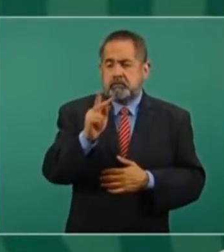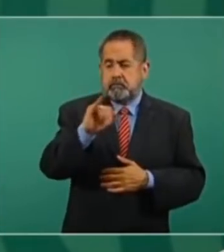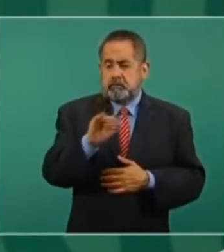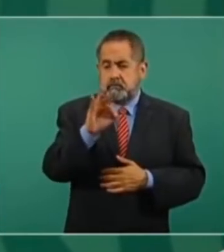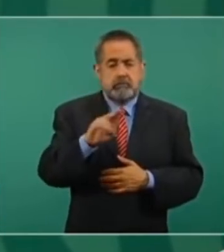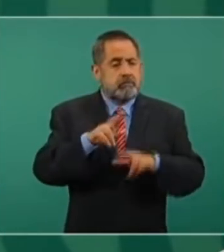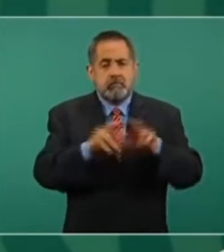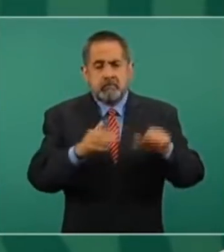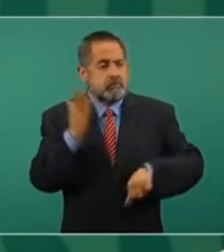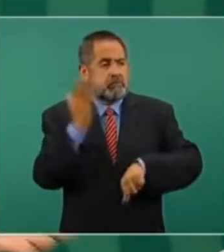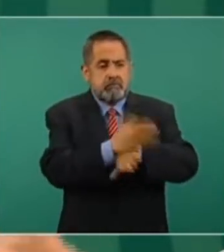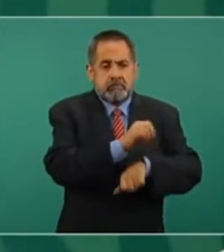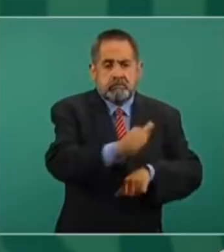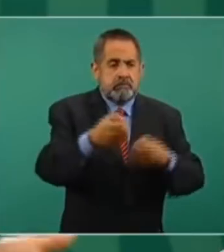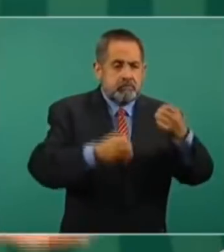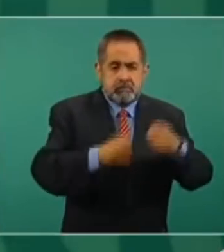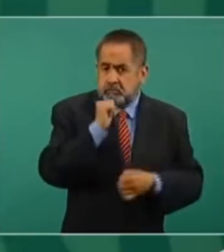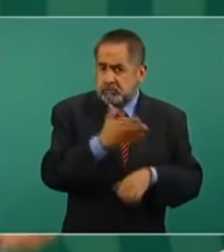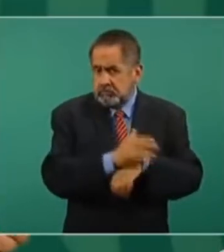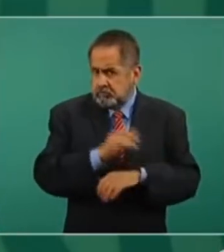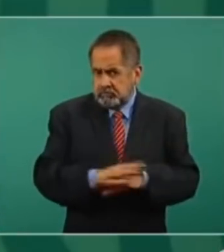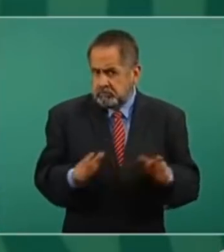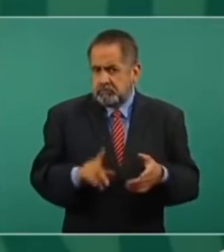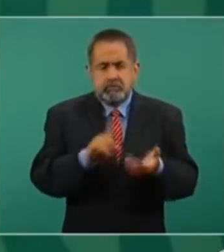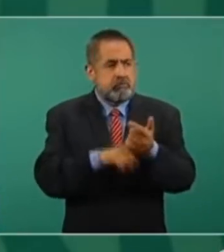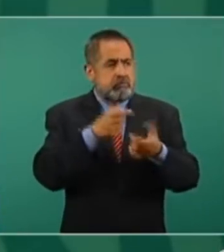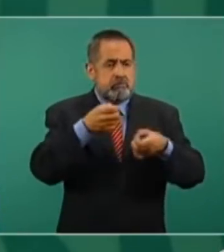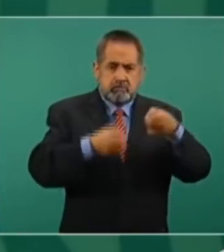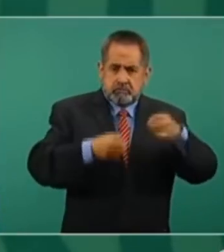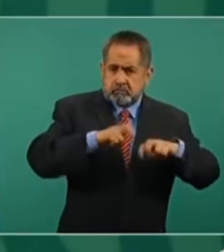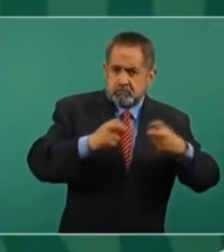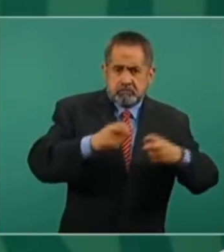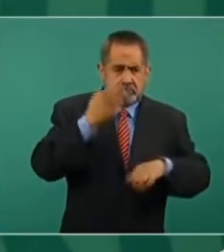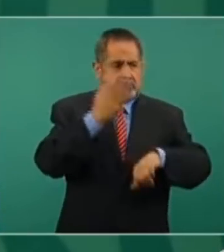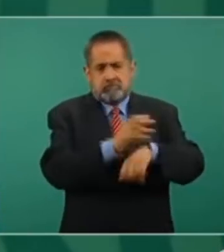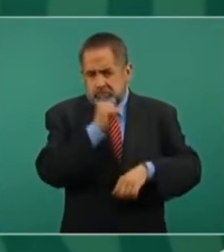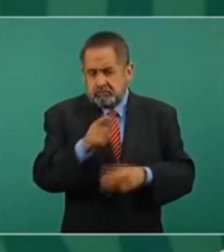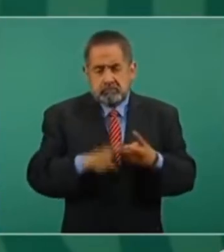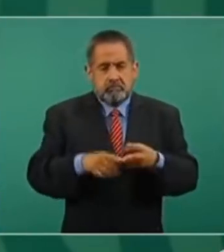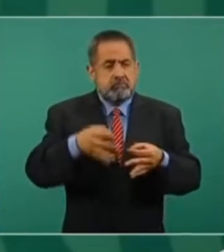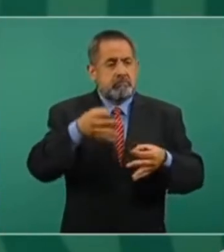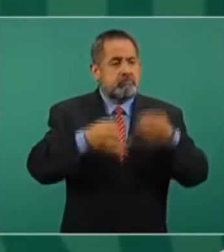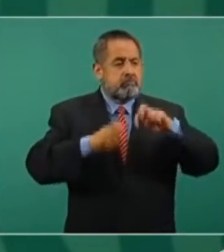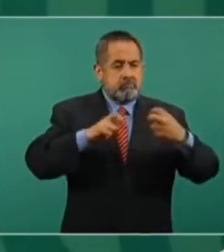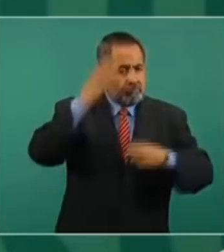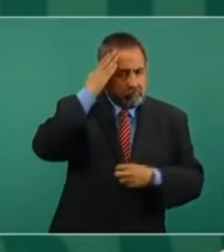a un juez, a un magistrado, a un ministro.